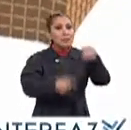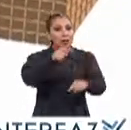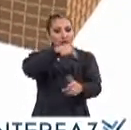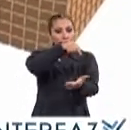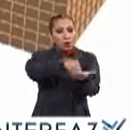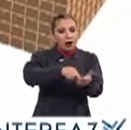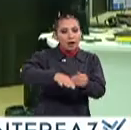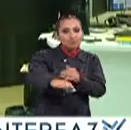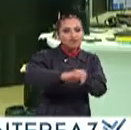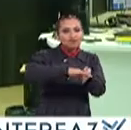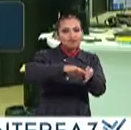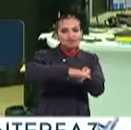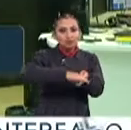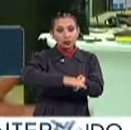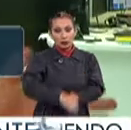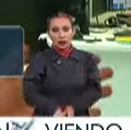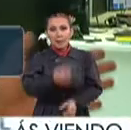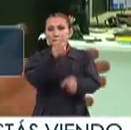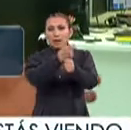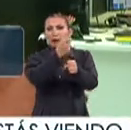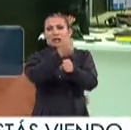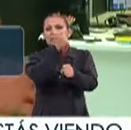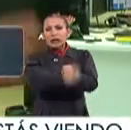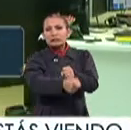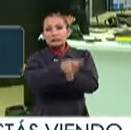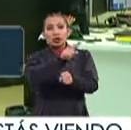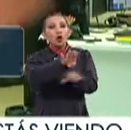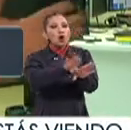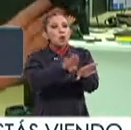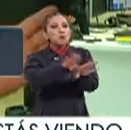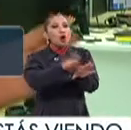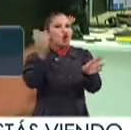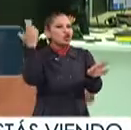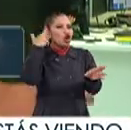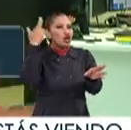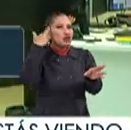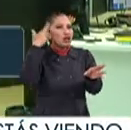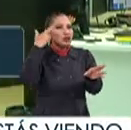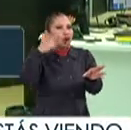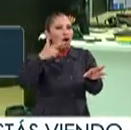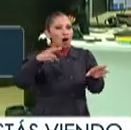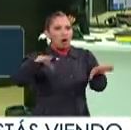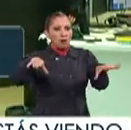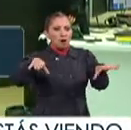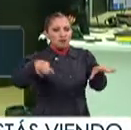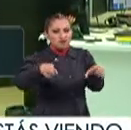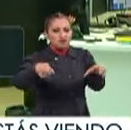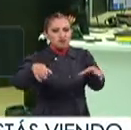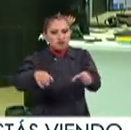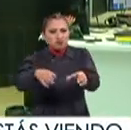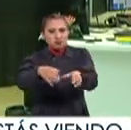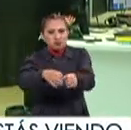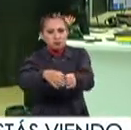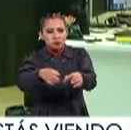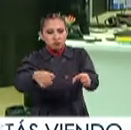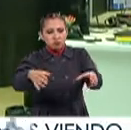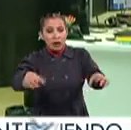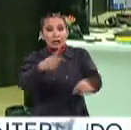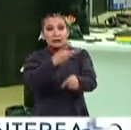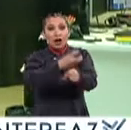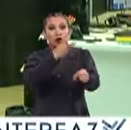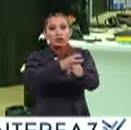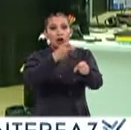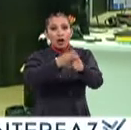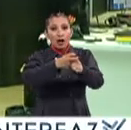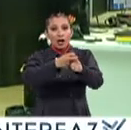de su ubicación Como es la primaria, es como el tipo del sonido va comprimiendo el medio Y la otra, la secundaria